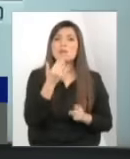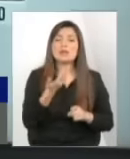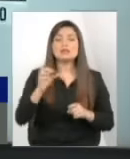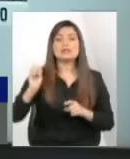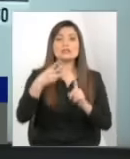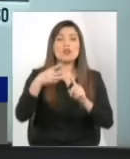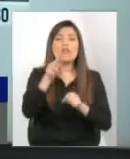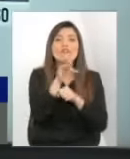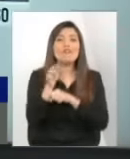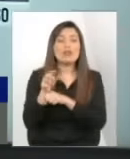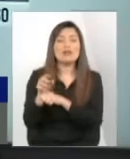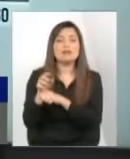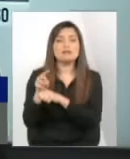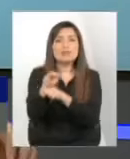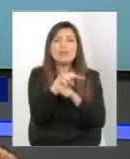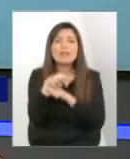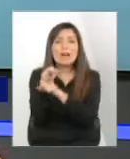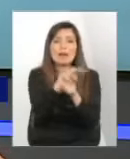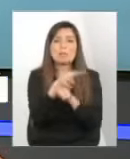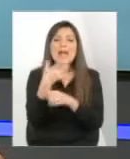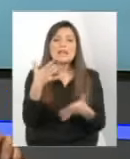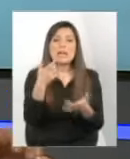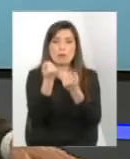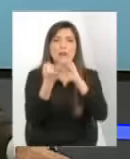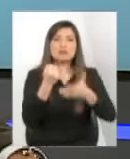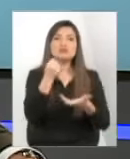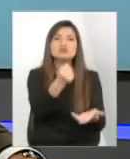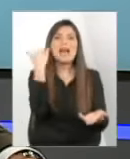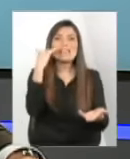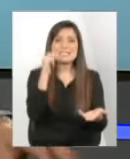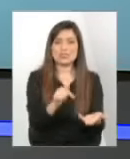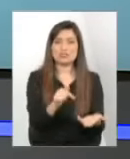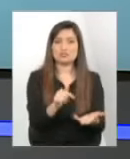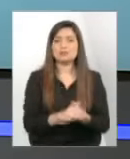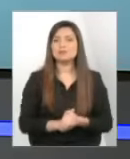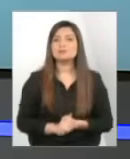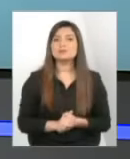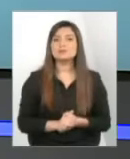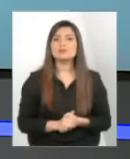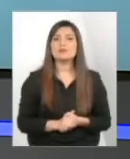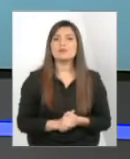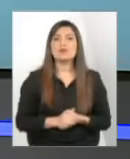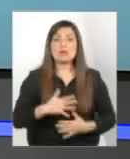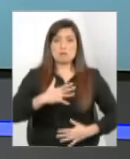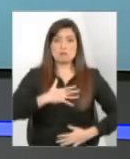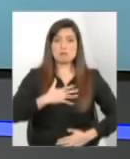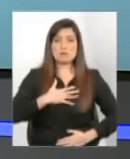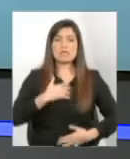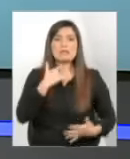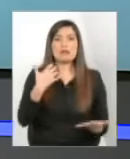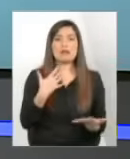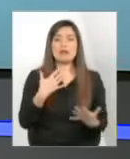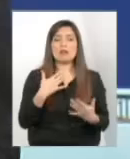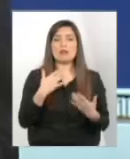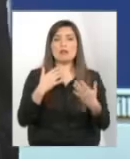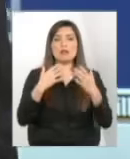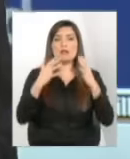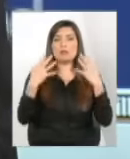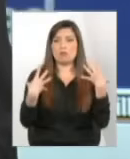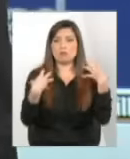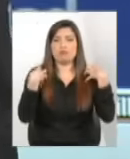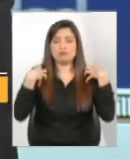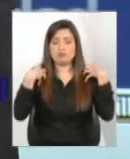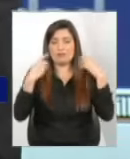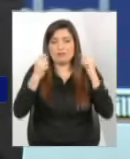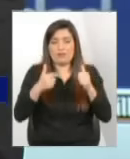que esos recursos lleguen a los niños Francisco Cámara 1 30 segundos no te pases por favor mil cosas que hay hacer desde mi ámbito de expertise yo creo construir un conjunto de derechos